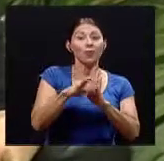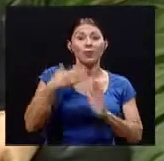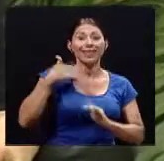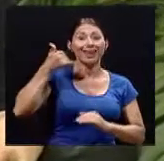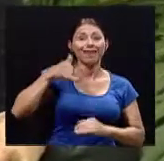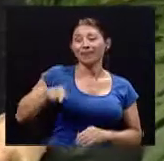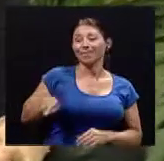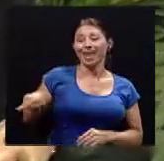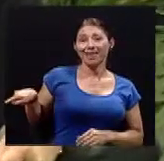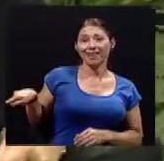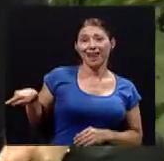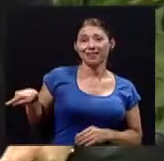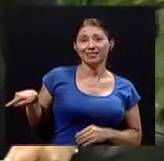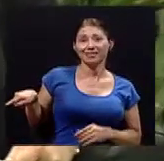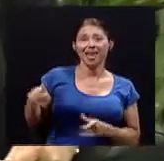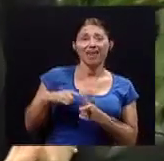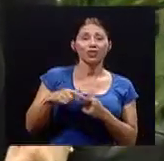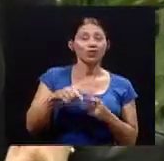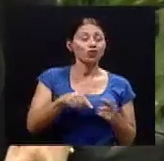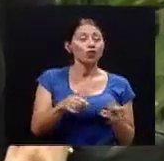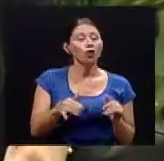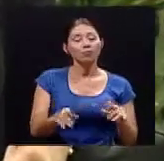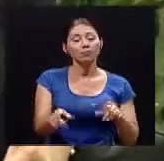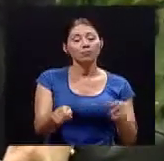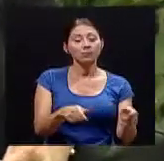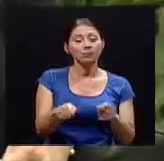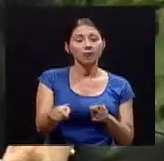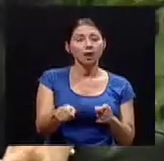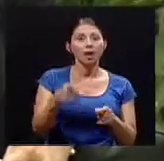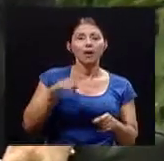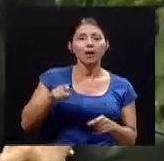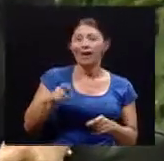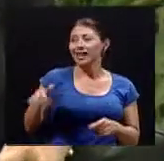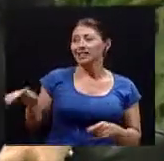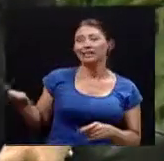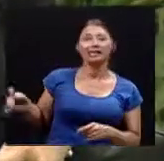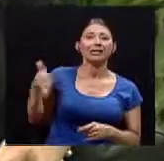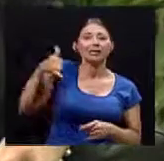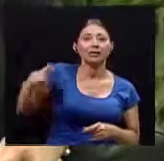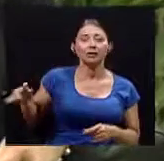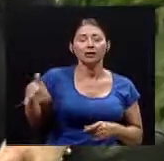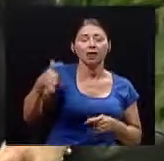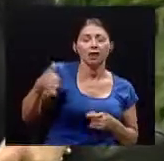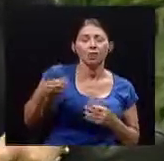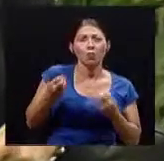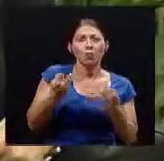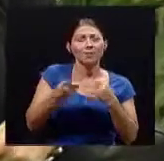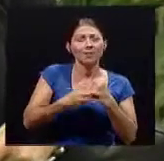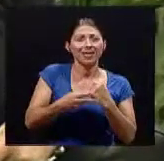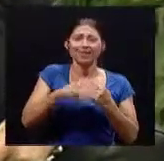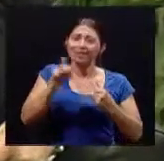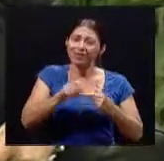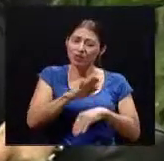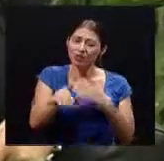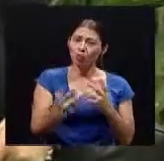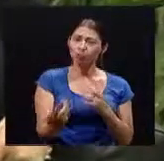tengo que estarlo contestando 15 veces 15 no digamos 15 cada hora